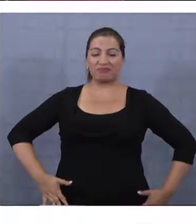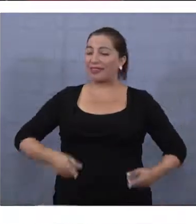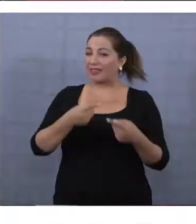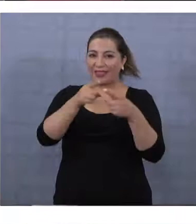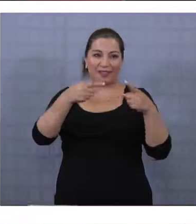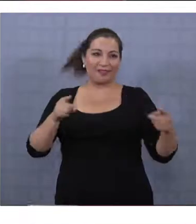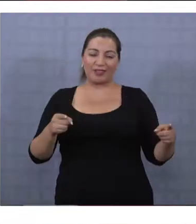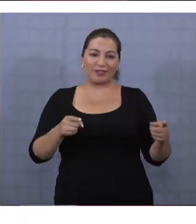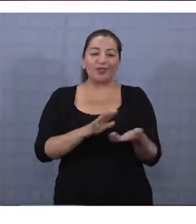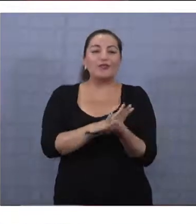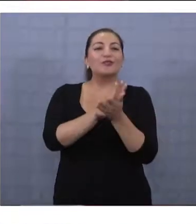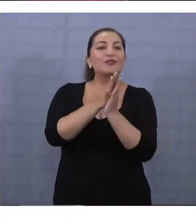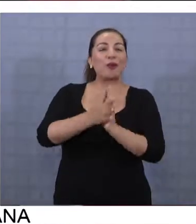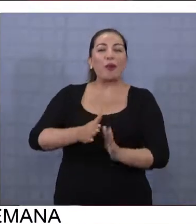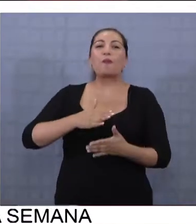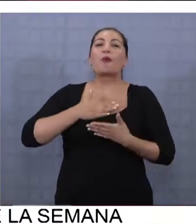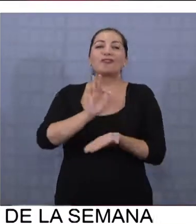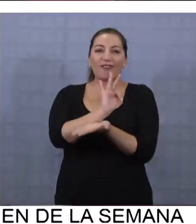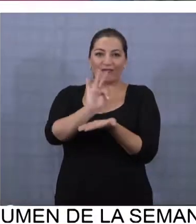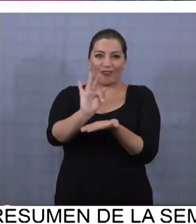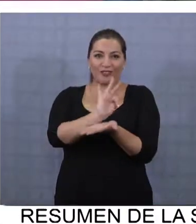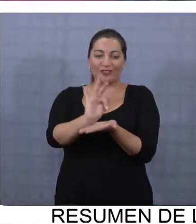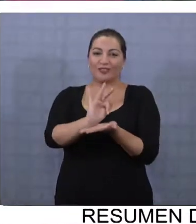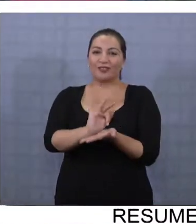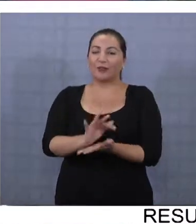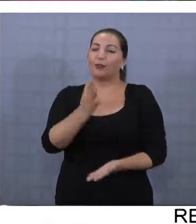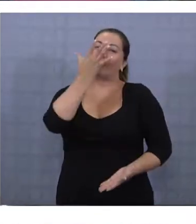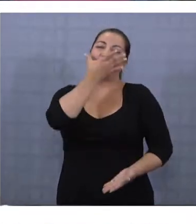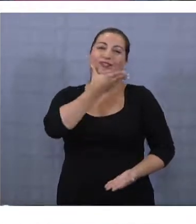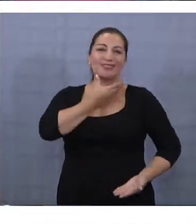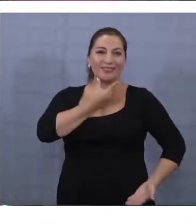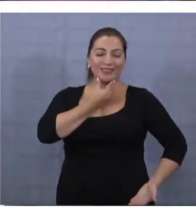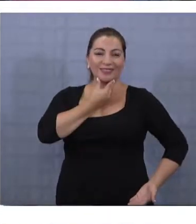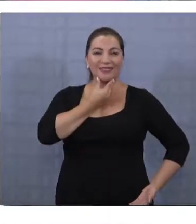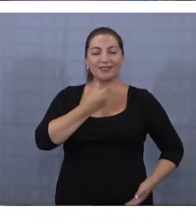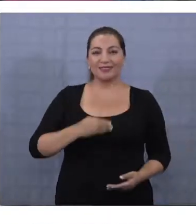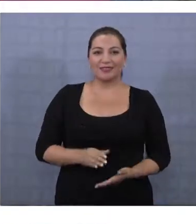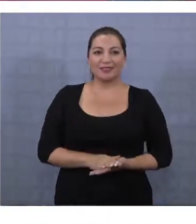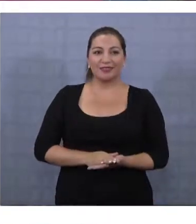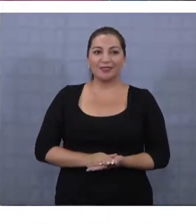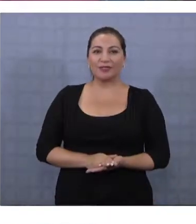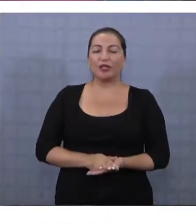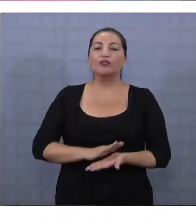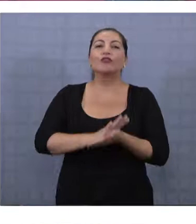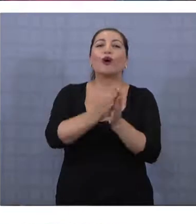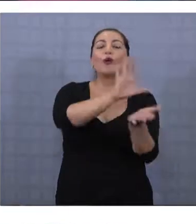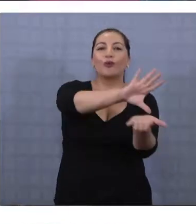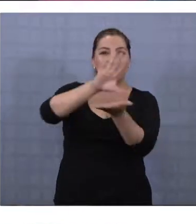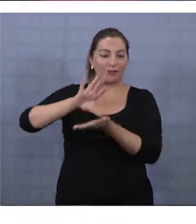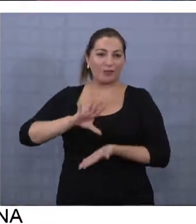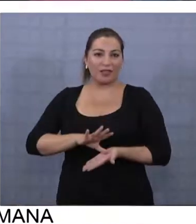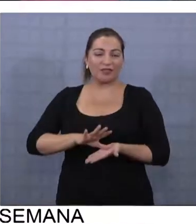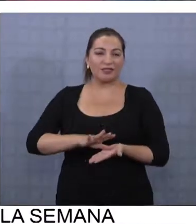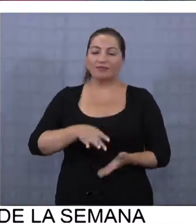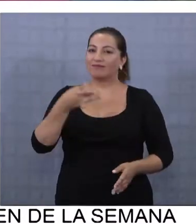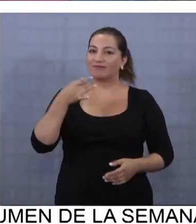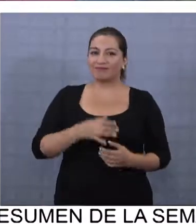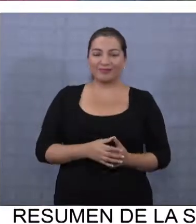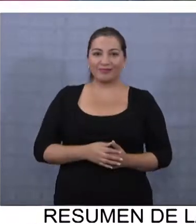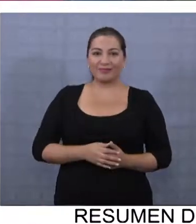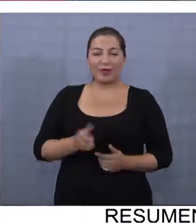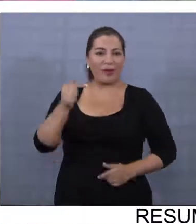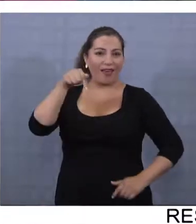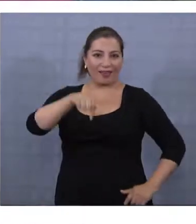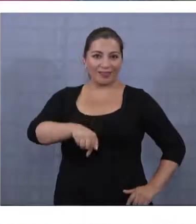en fin, me gusta el folclor. Es muy bonito, de todos los países, no de todos, sino que los que